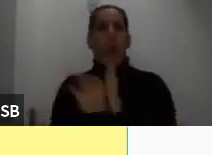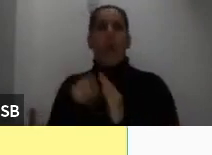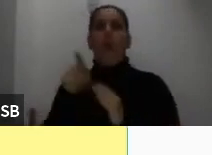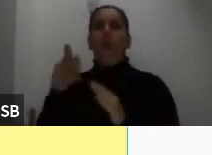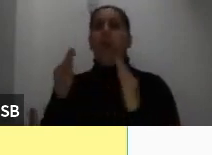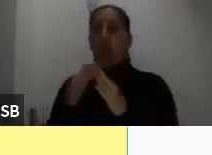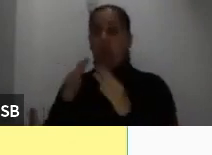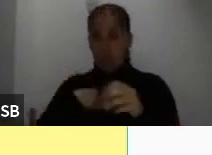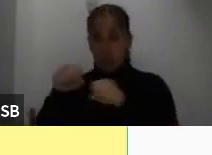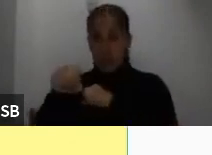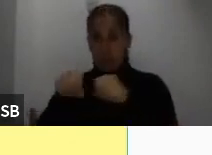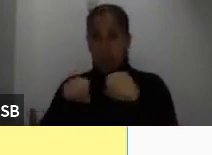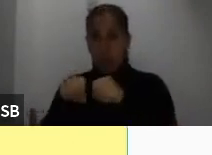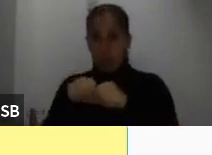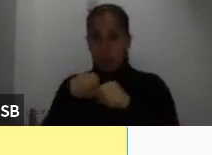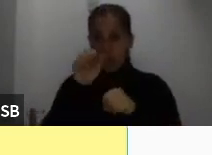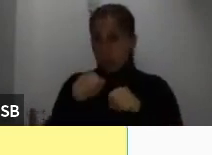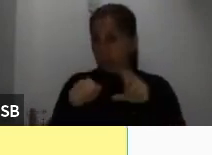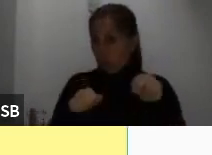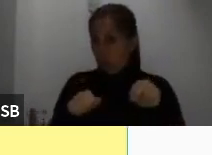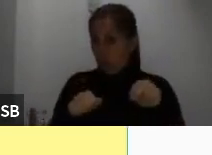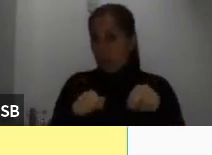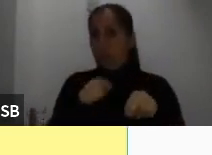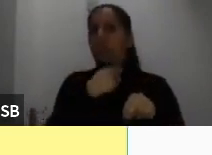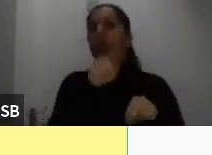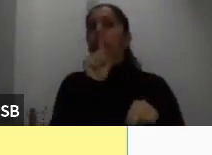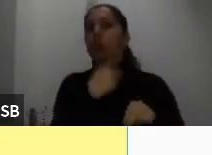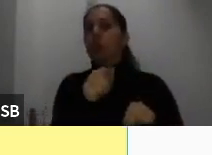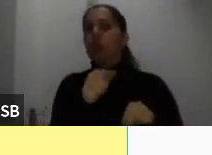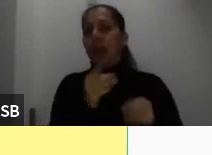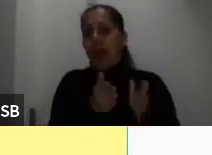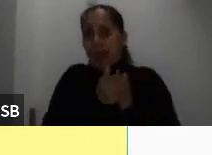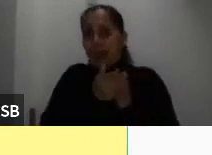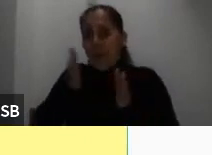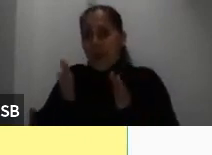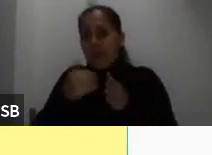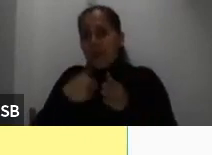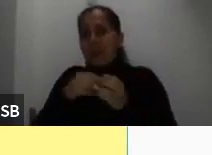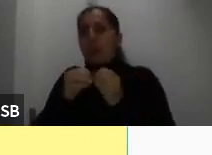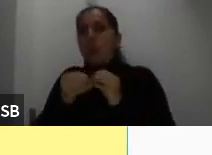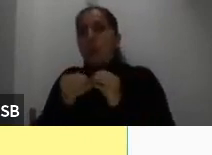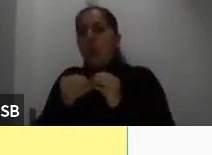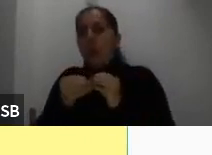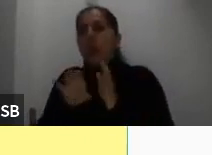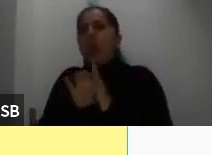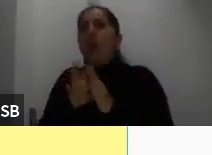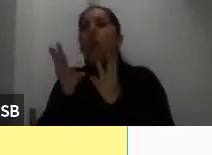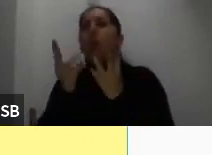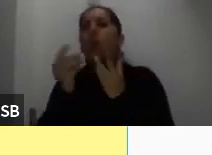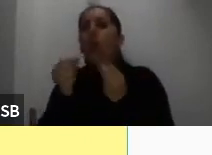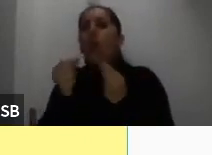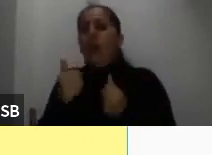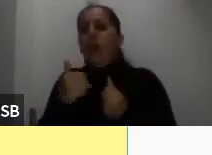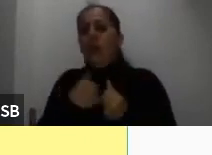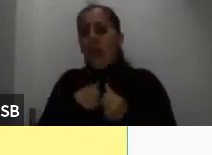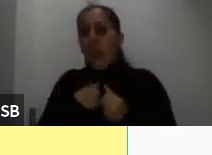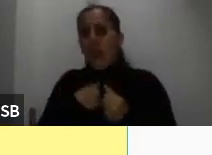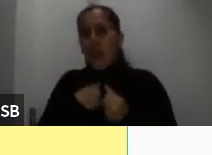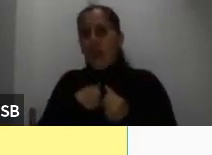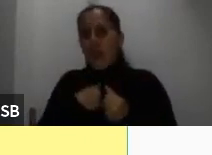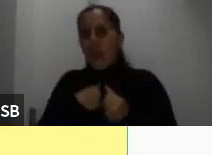ustedes marcan la sala y aquí a la par dice el número. Eso es la cantidad de aposentos de ese tipo.